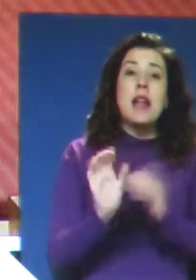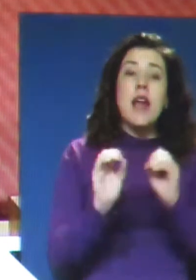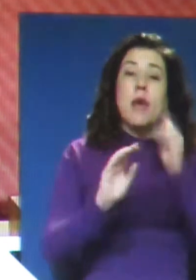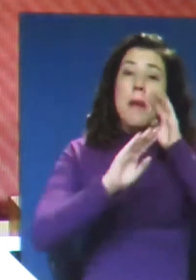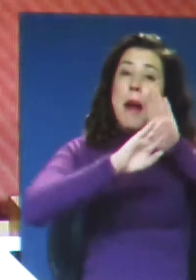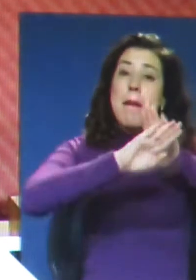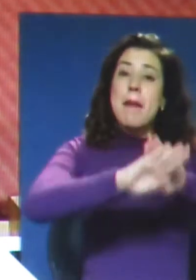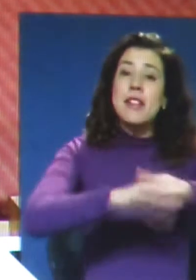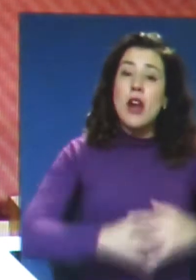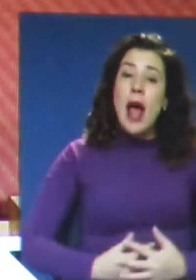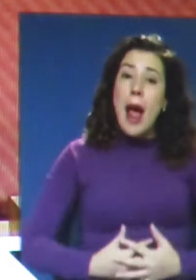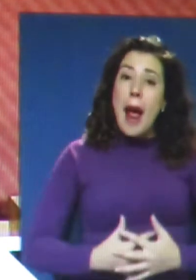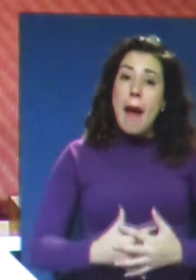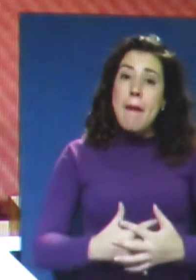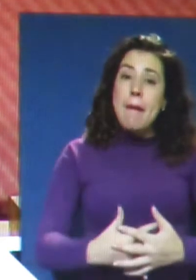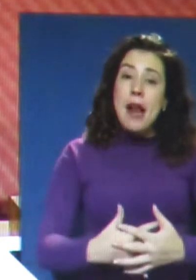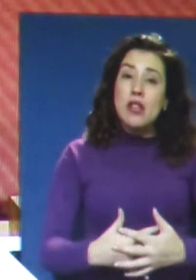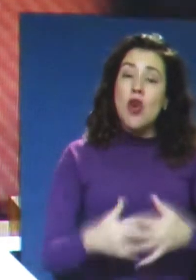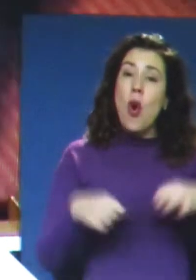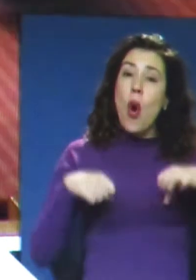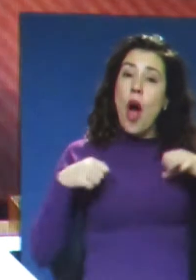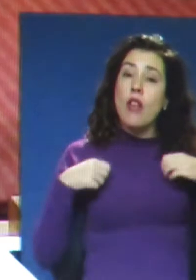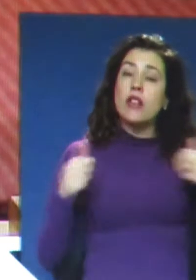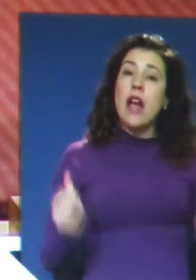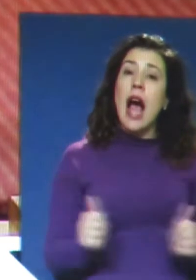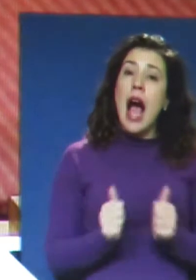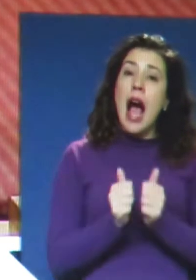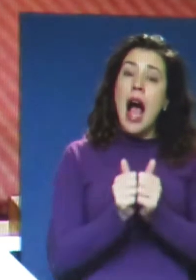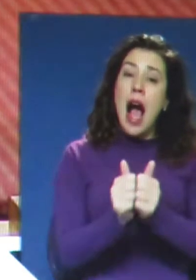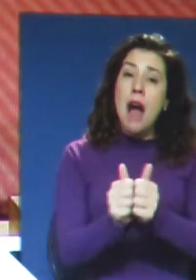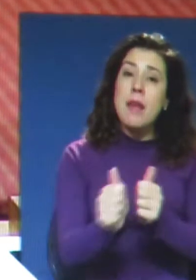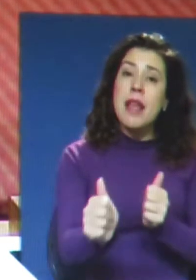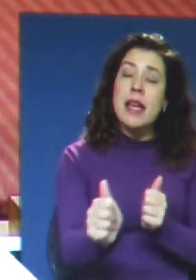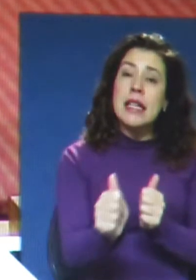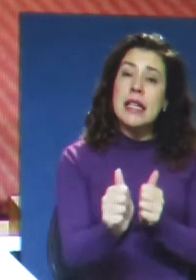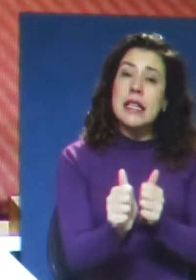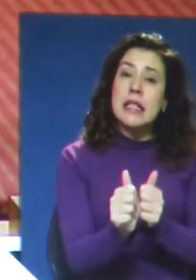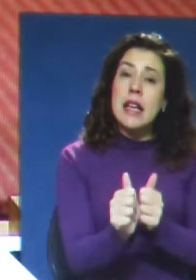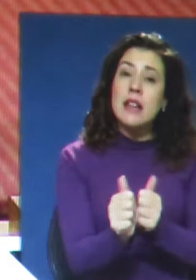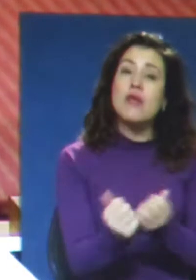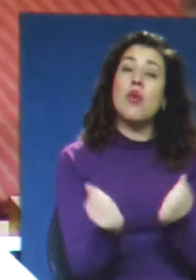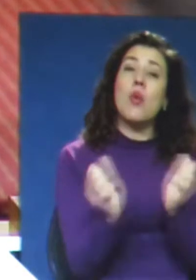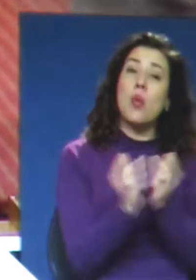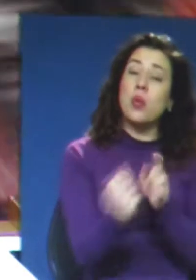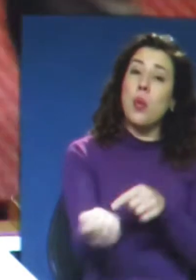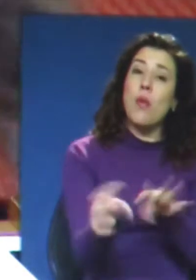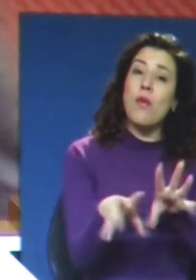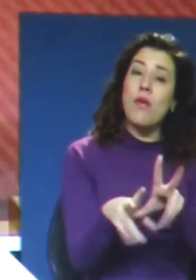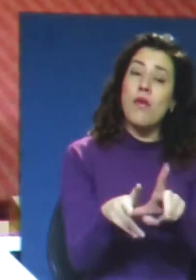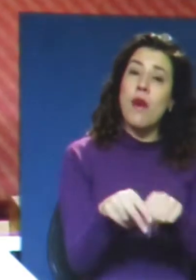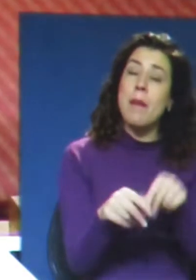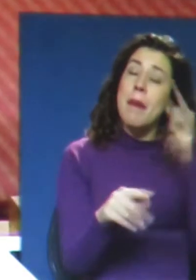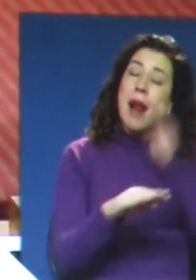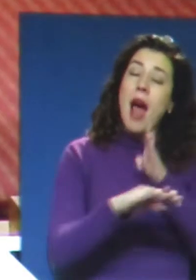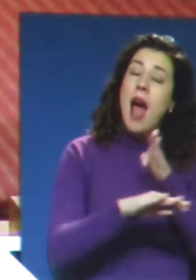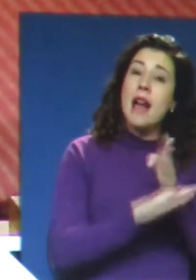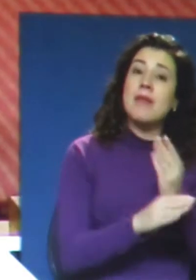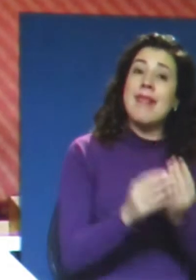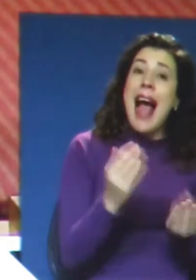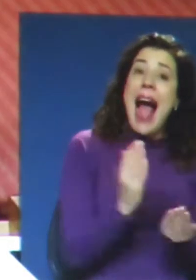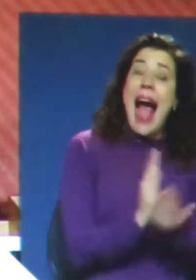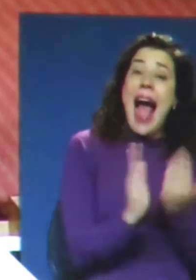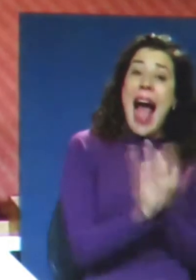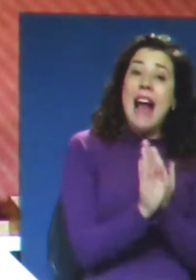prevención del embarazo del adolescente, acompañamiento más cercano e integrado a las familias para recurrir tempranamente a